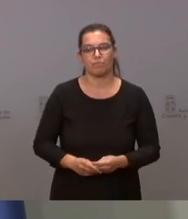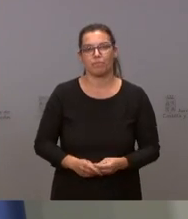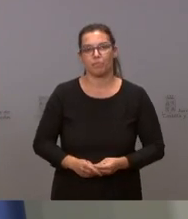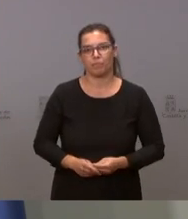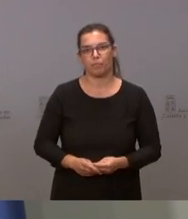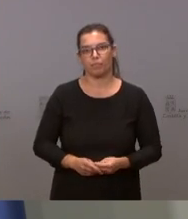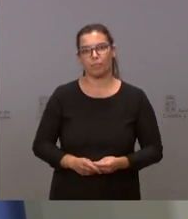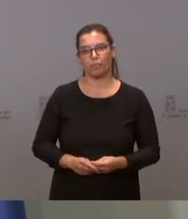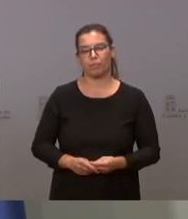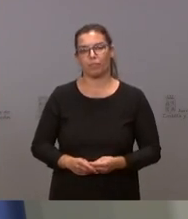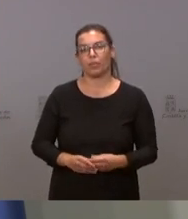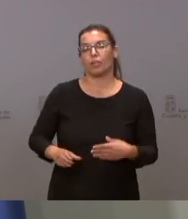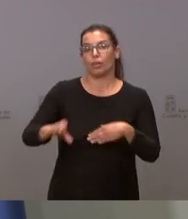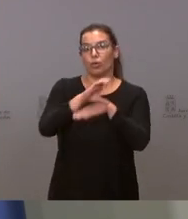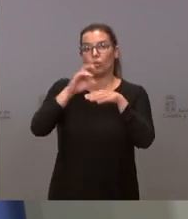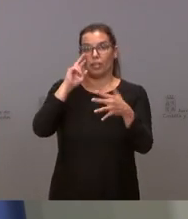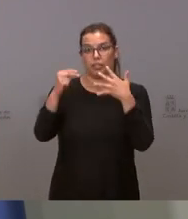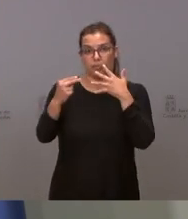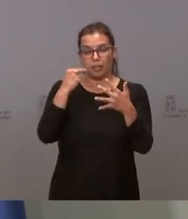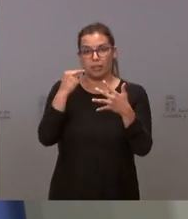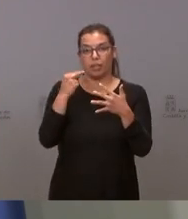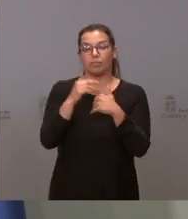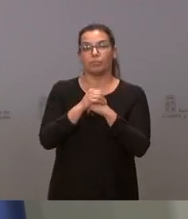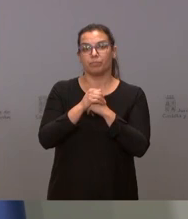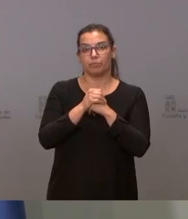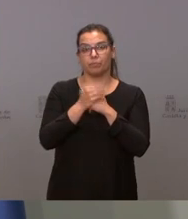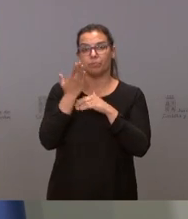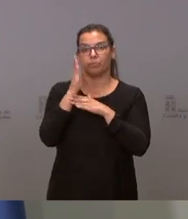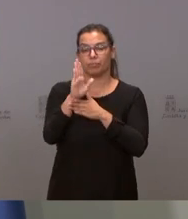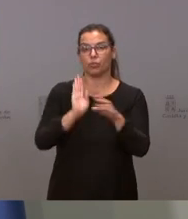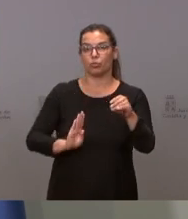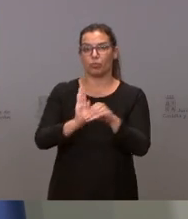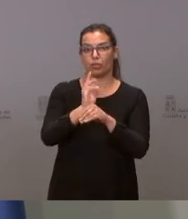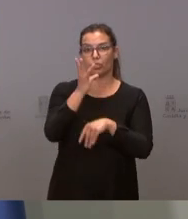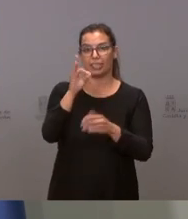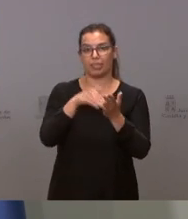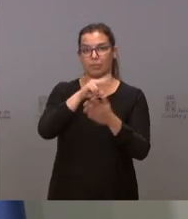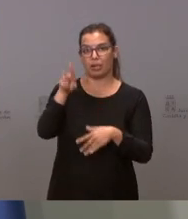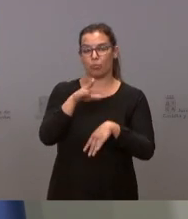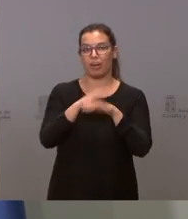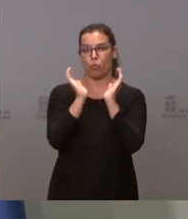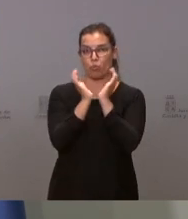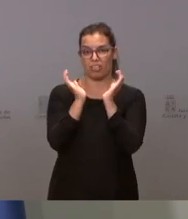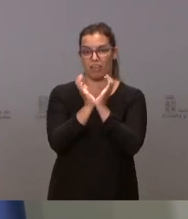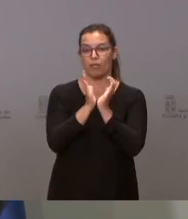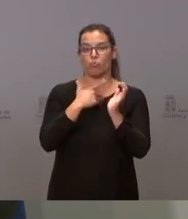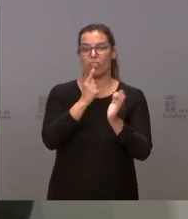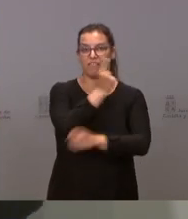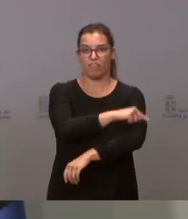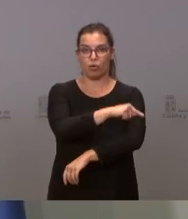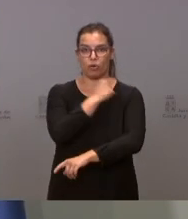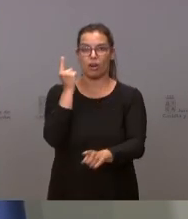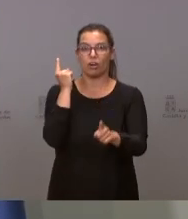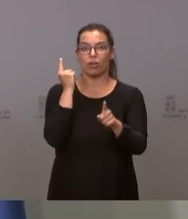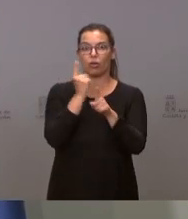La Consejería de Transparencia propone una subvención de 30.000 euros a UNICEF para poder vacunar contra la